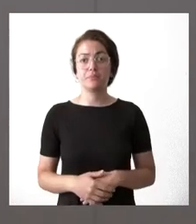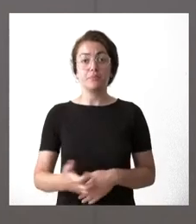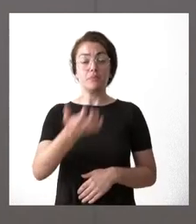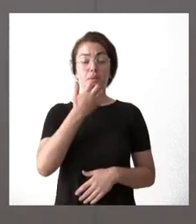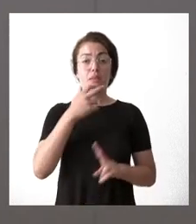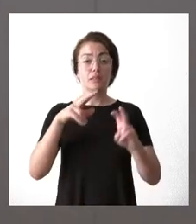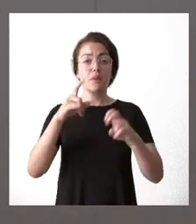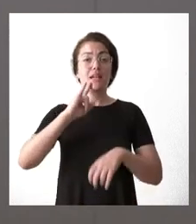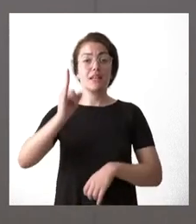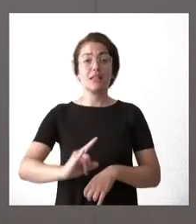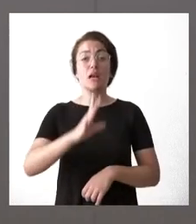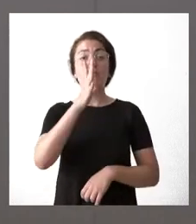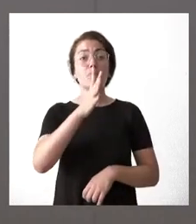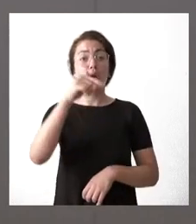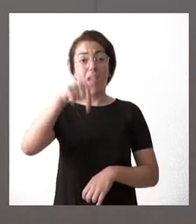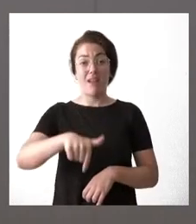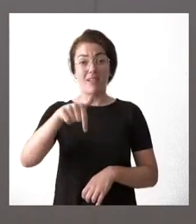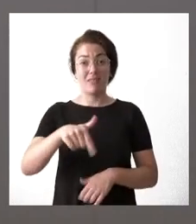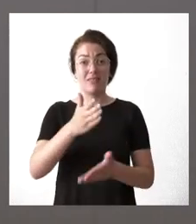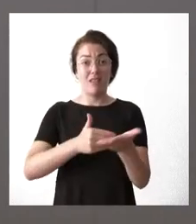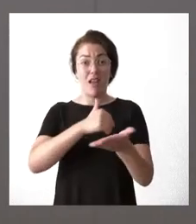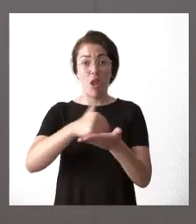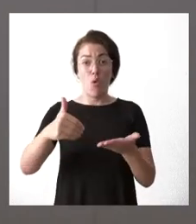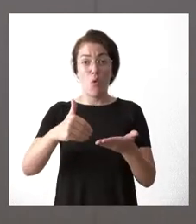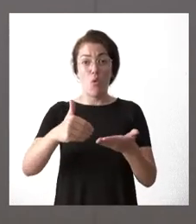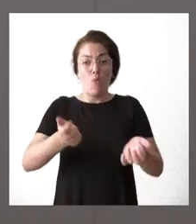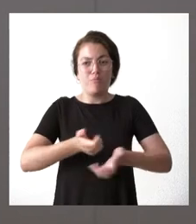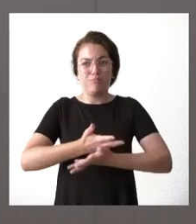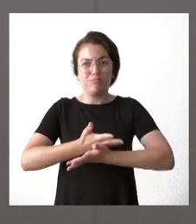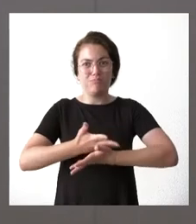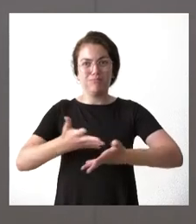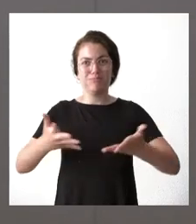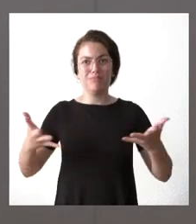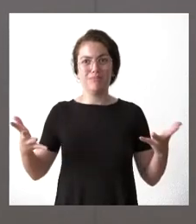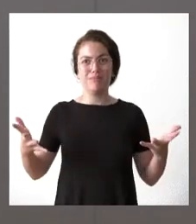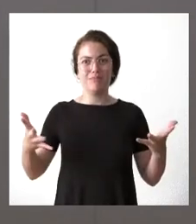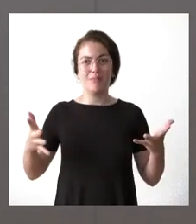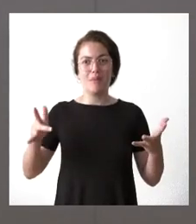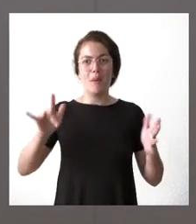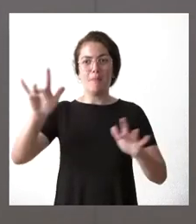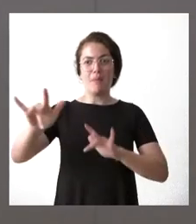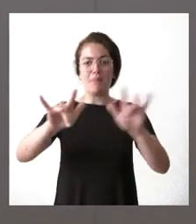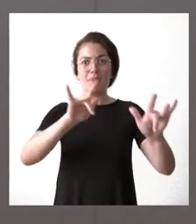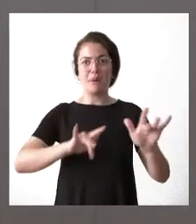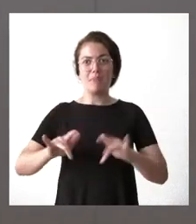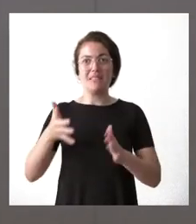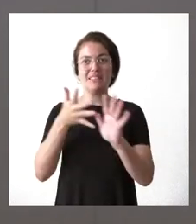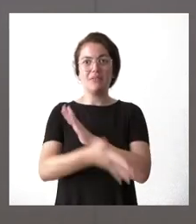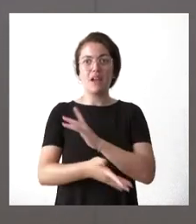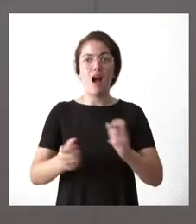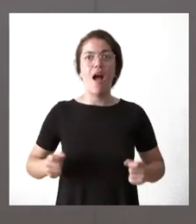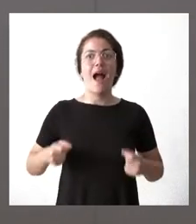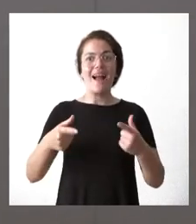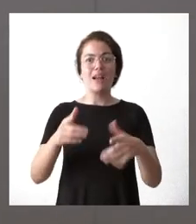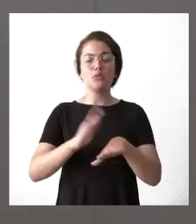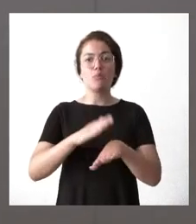de que en una comunidad tan extensa como la nuestra y tan dispersa, pues lógicamente el coste para